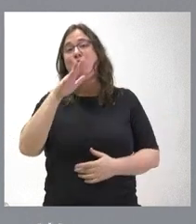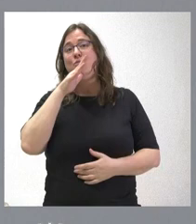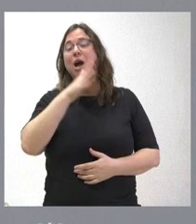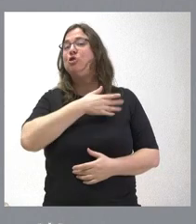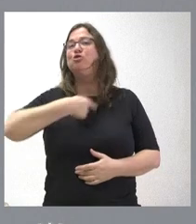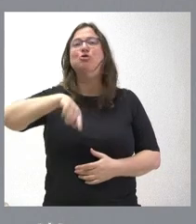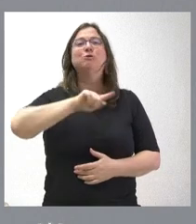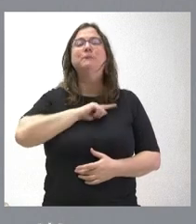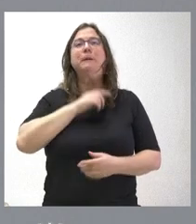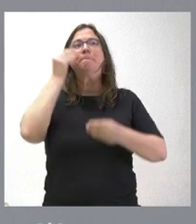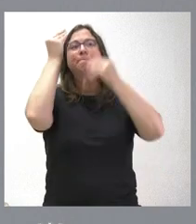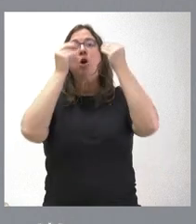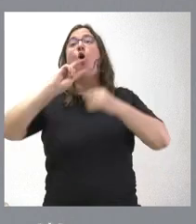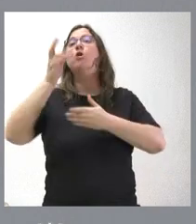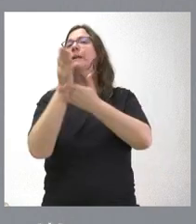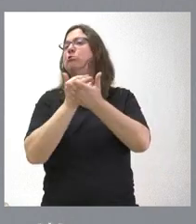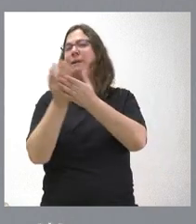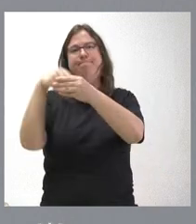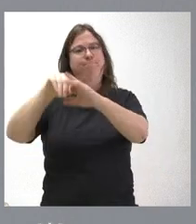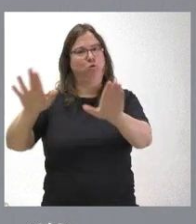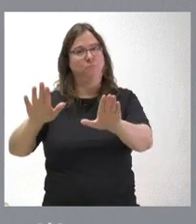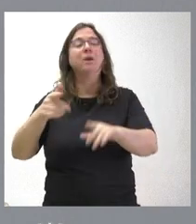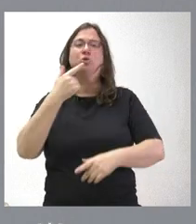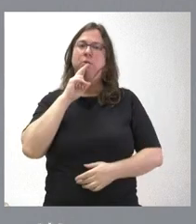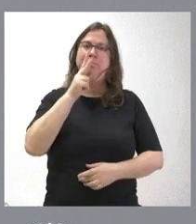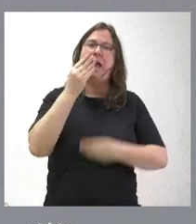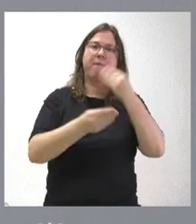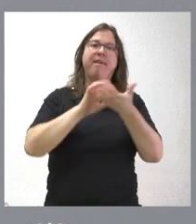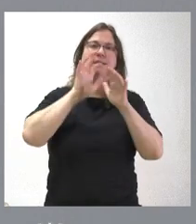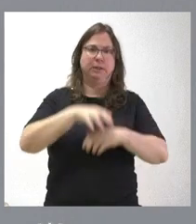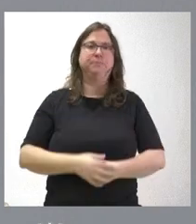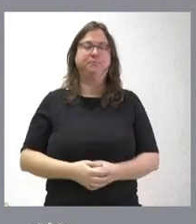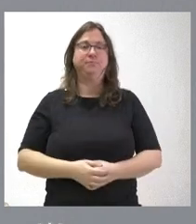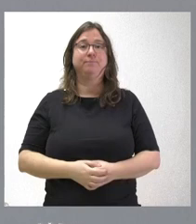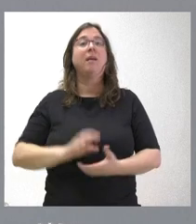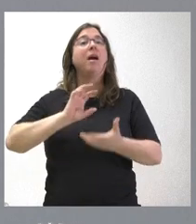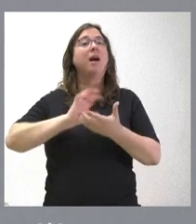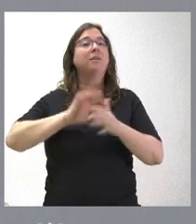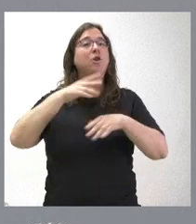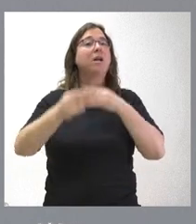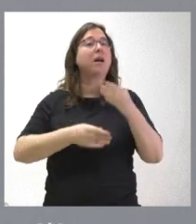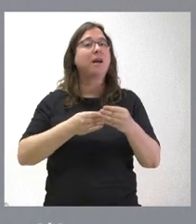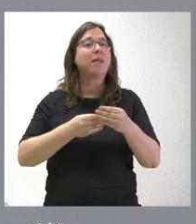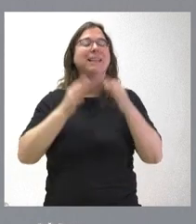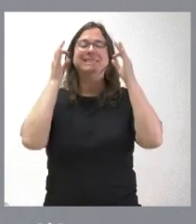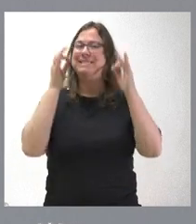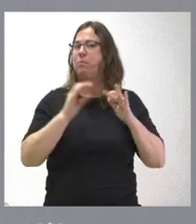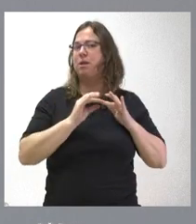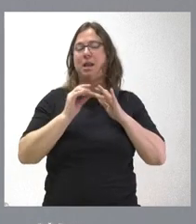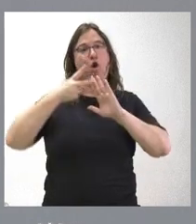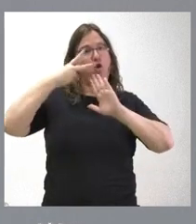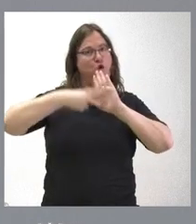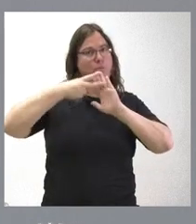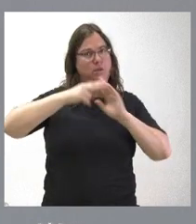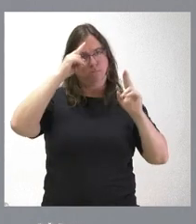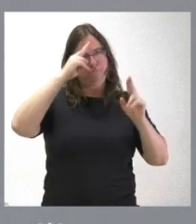nosotros valoremos qué hacen otras comunidades autónomas, sí les digo lo que va a hacer Castilla y León, que es estar siempre a la vanguardia de la normativa